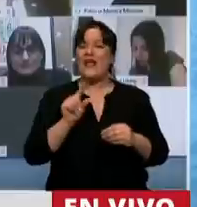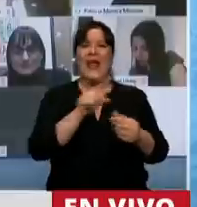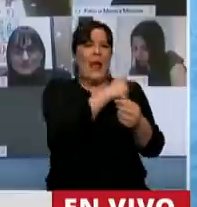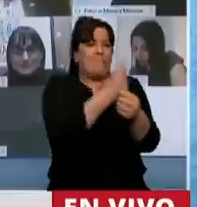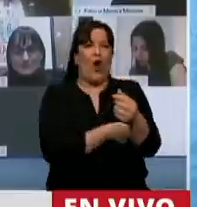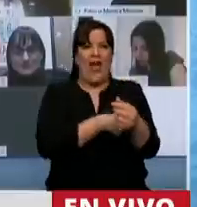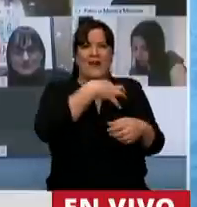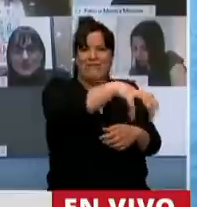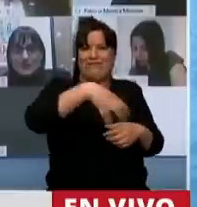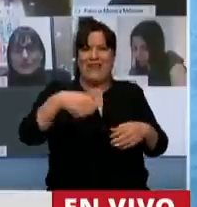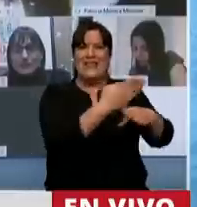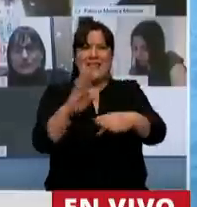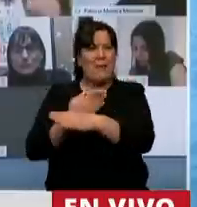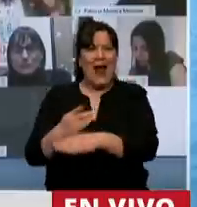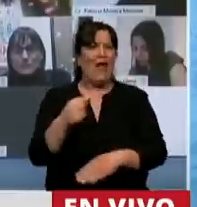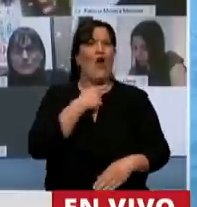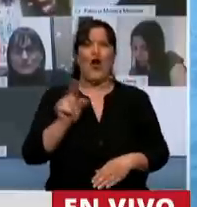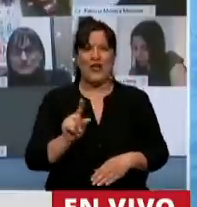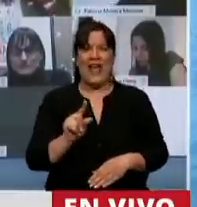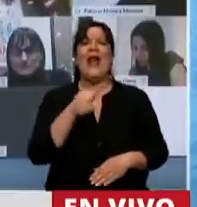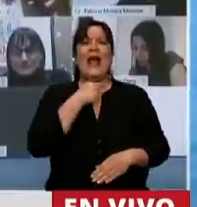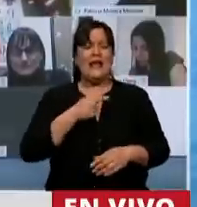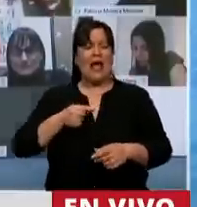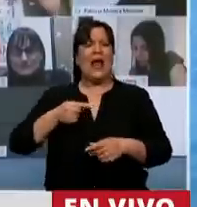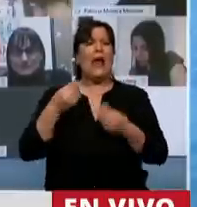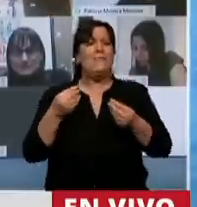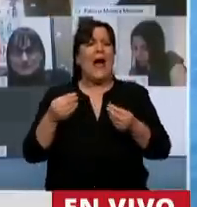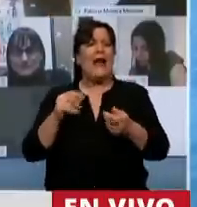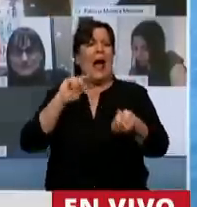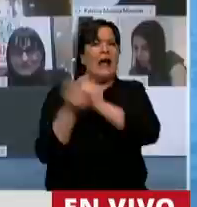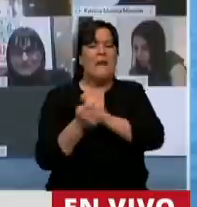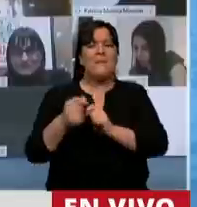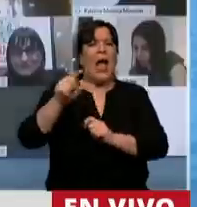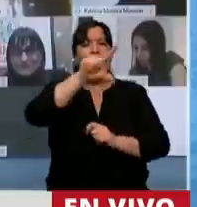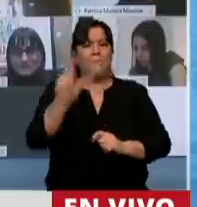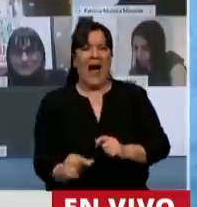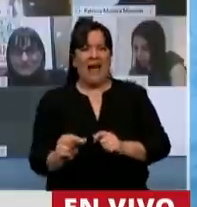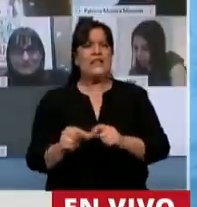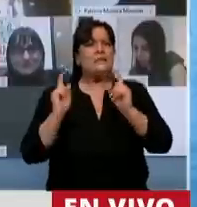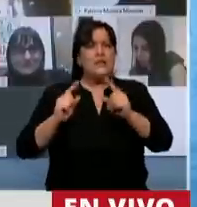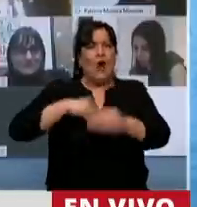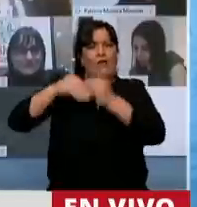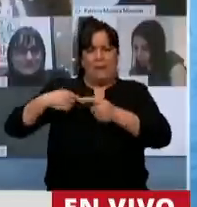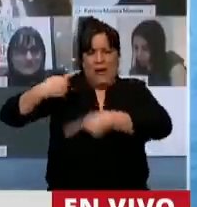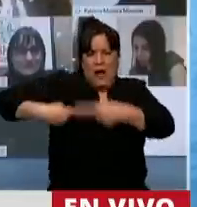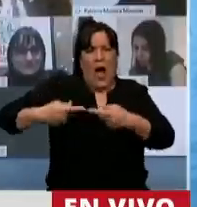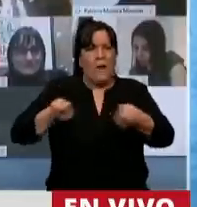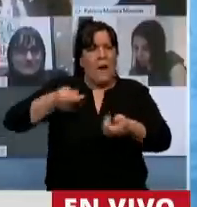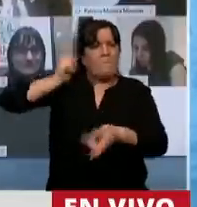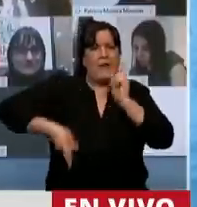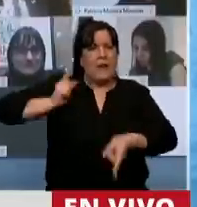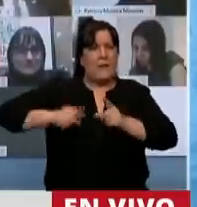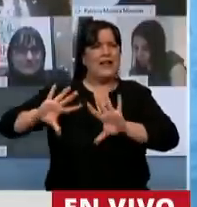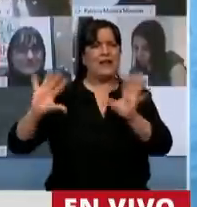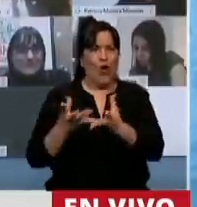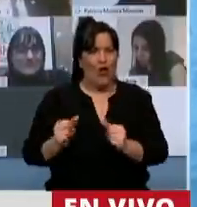aniquilar la independencia de la justicia y convertir al país en una autocracia familiar hereditaria. Esto